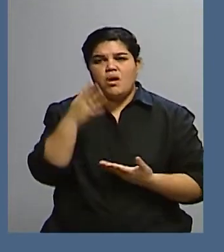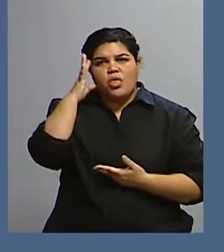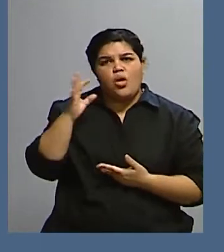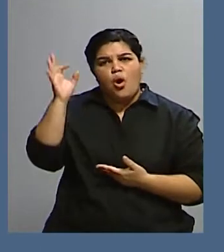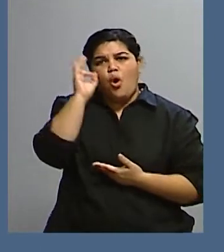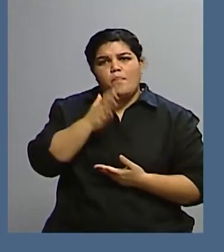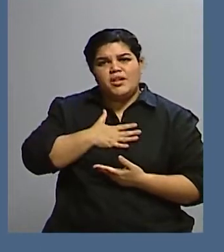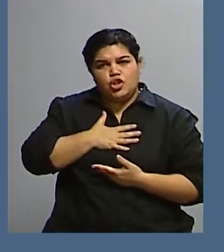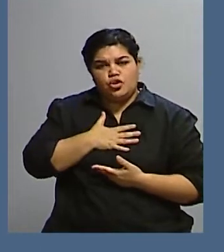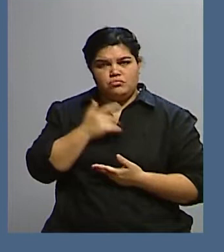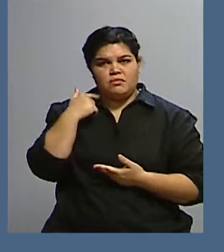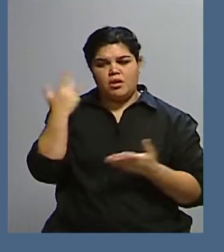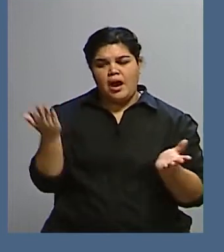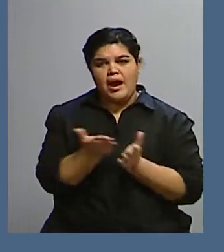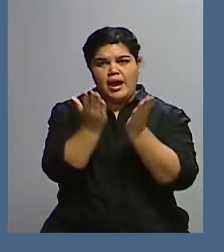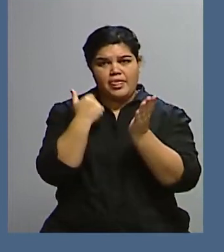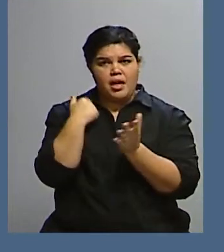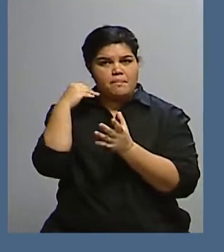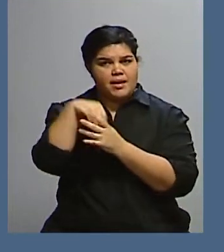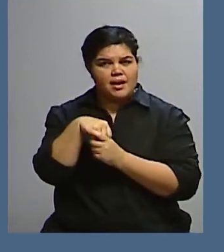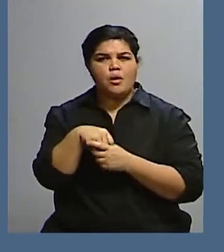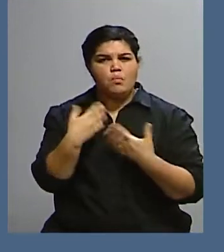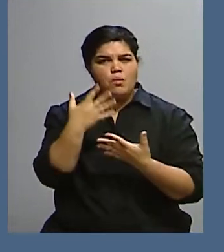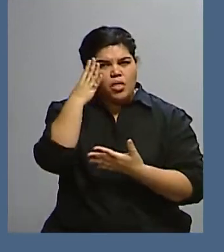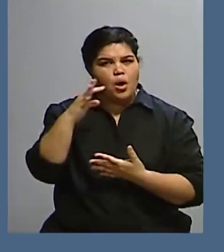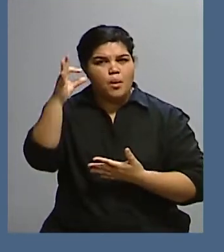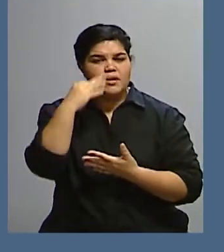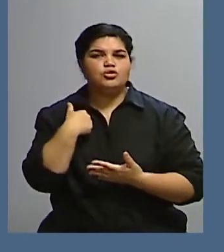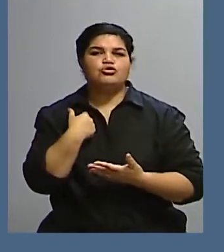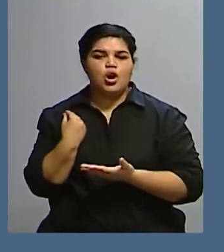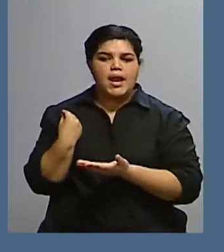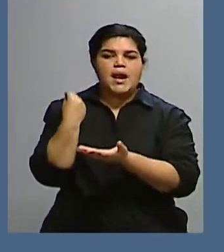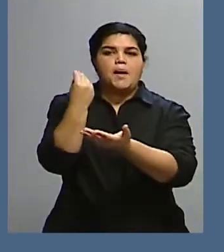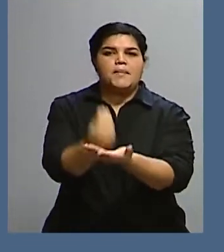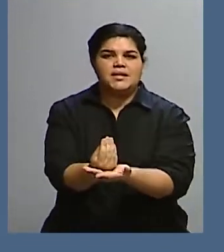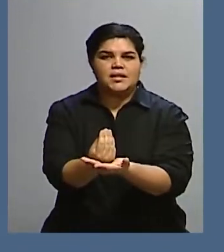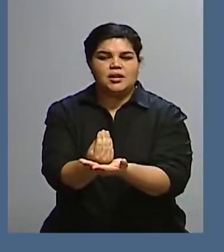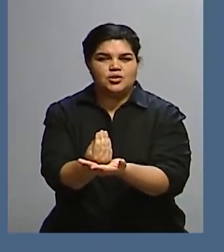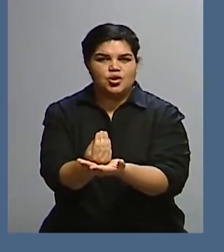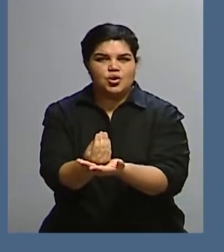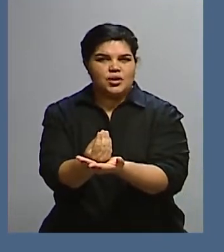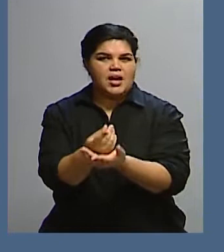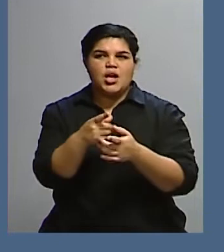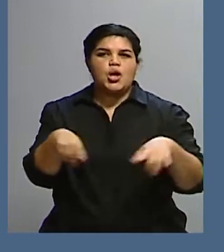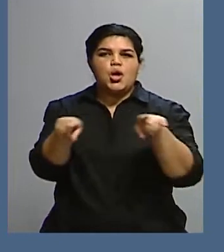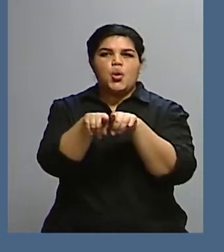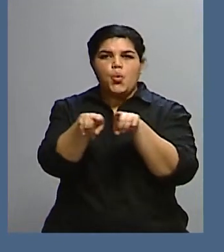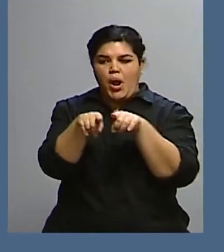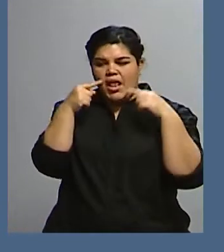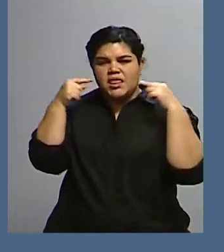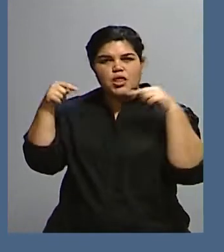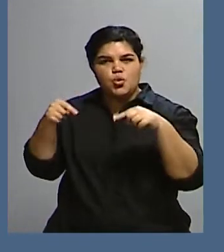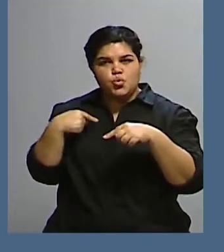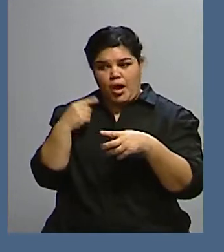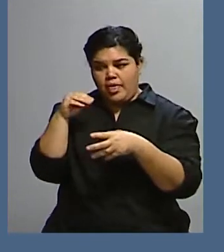de académica y no representando necesariamente la visión de la institución para la que yo trabajo.